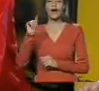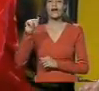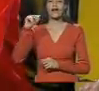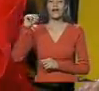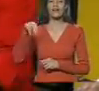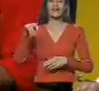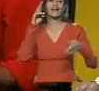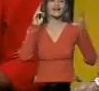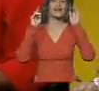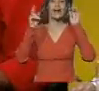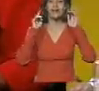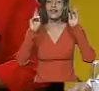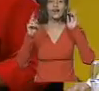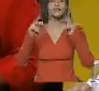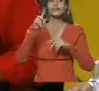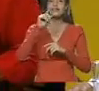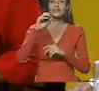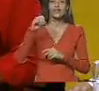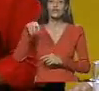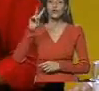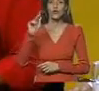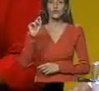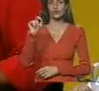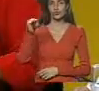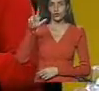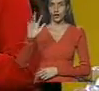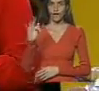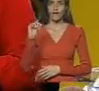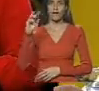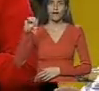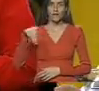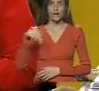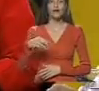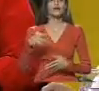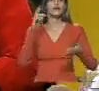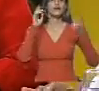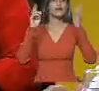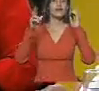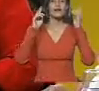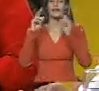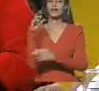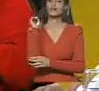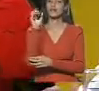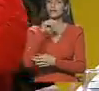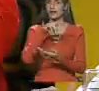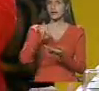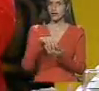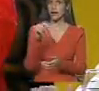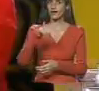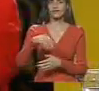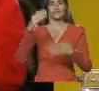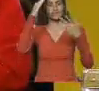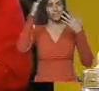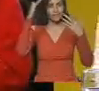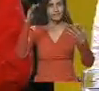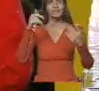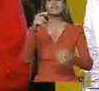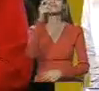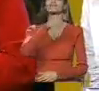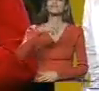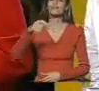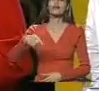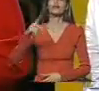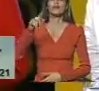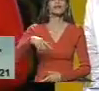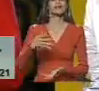Radio 102.3 FM, que es la emisora de radio de la Asamblea Nacional. Desde aquí el saludo a esos compatriotas